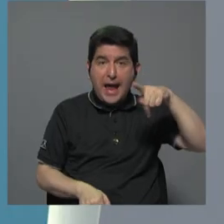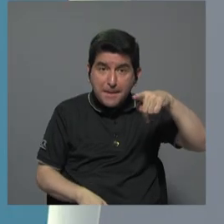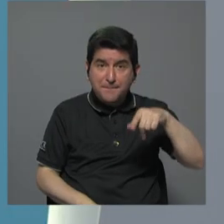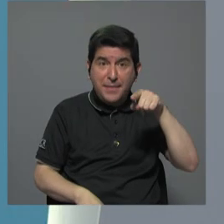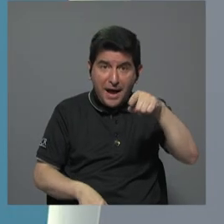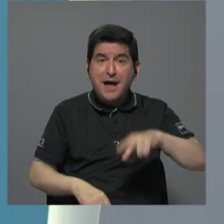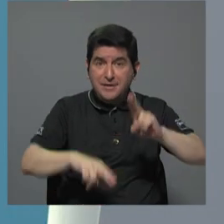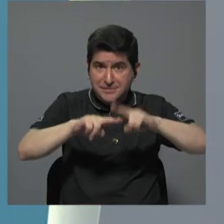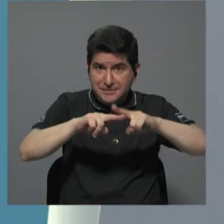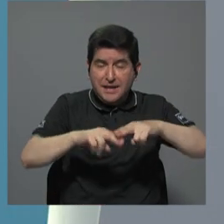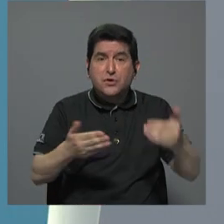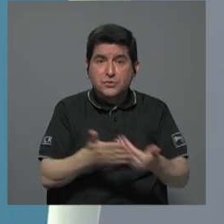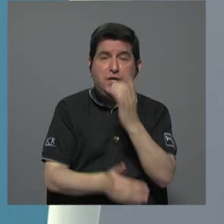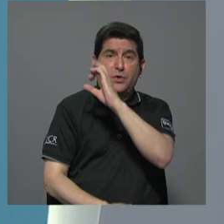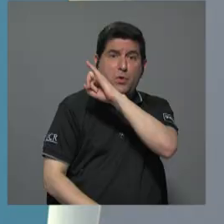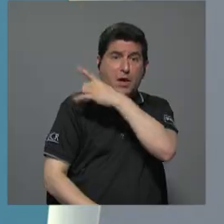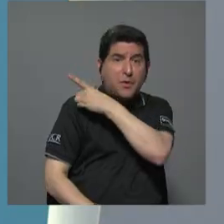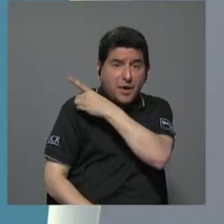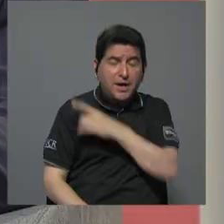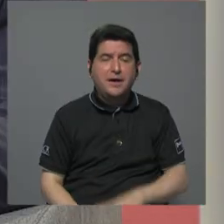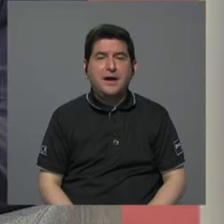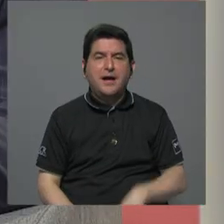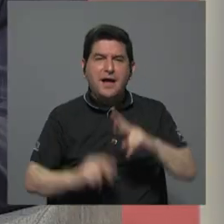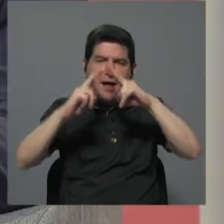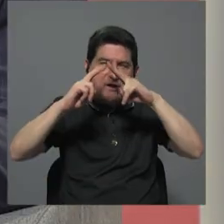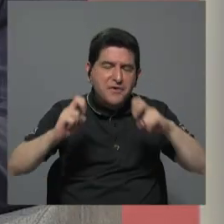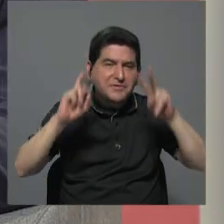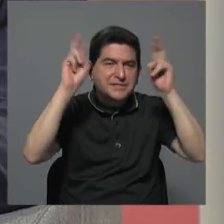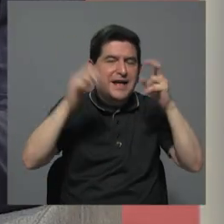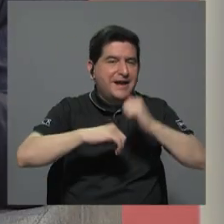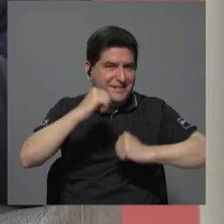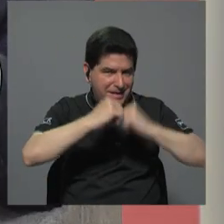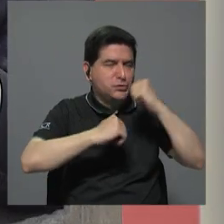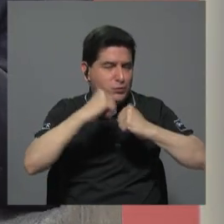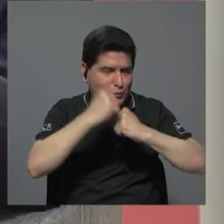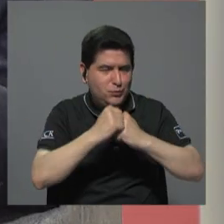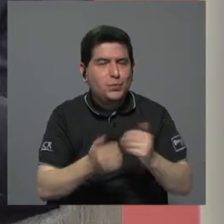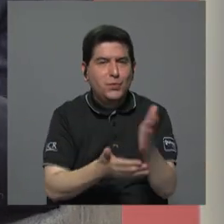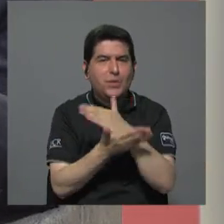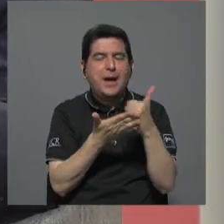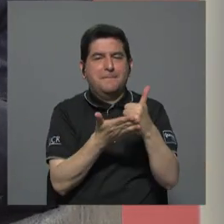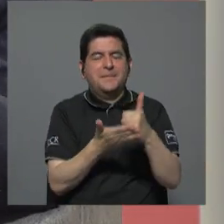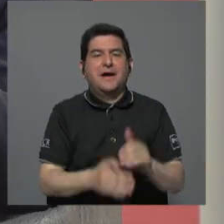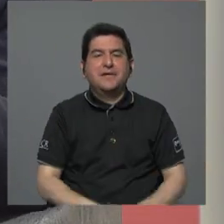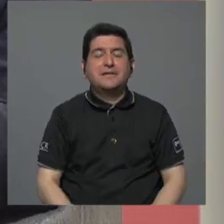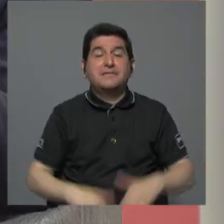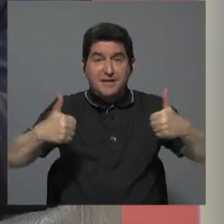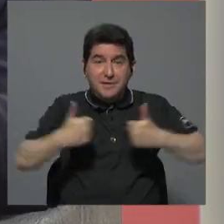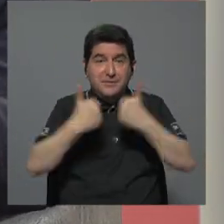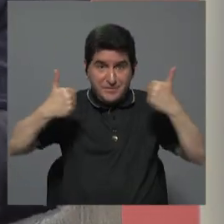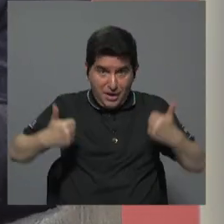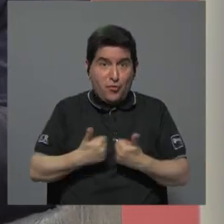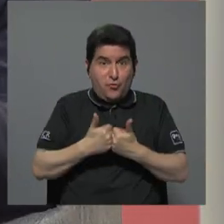Yo creo que en el nuevo esquema hay que revisar ese tema de la estructura porque parte de los retos